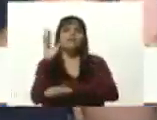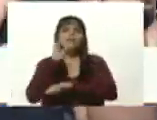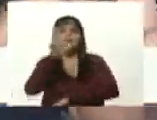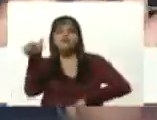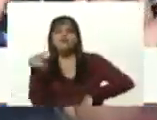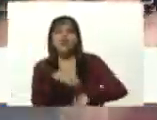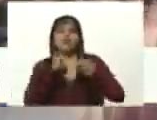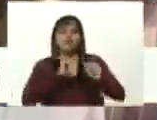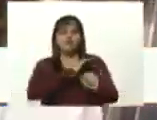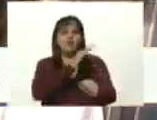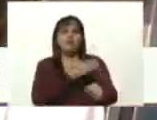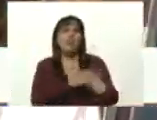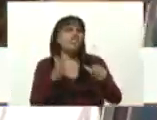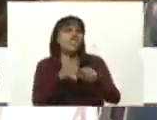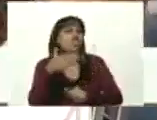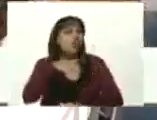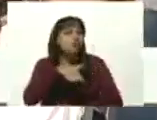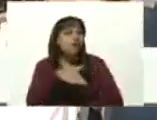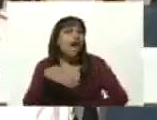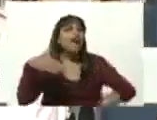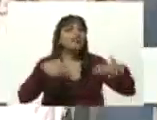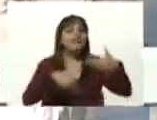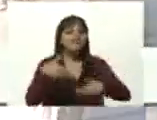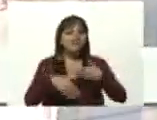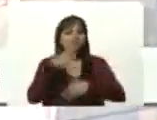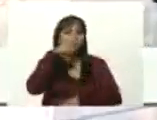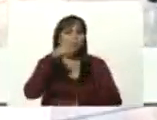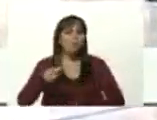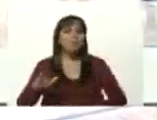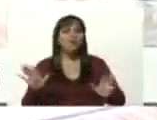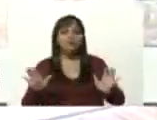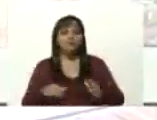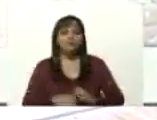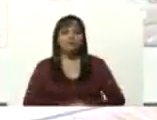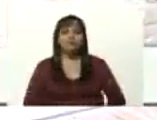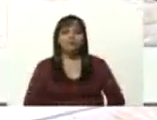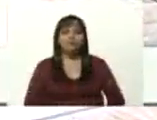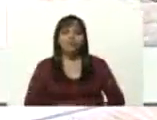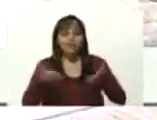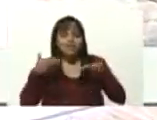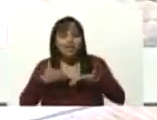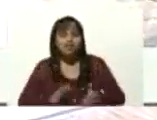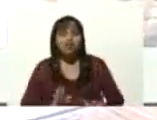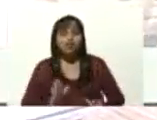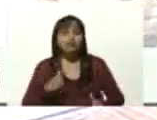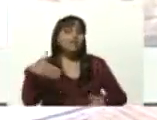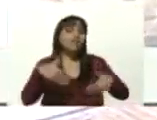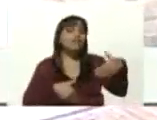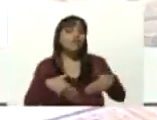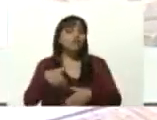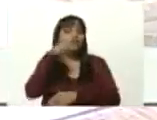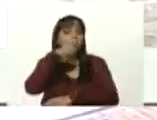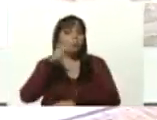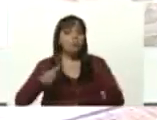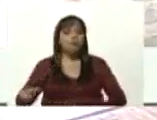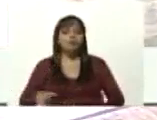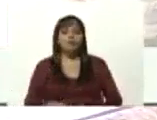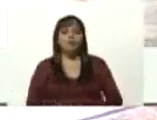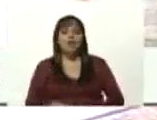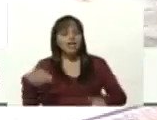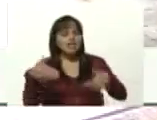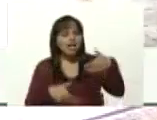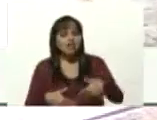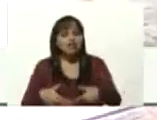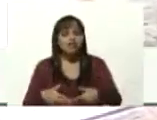de donde del voto del pueblo nació del voto del pueblo nació del